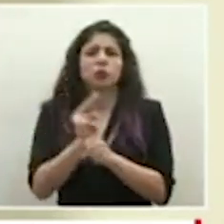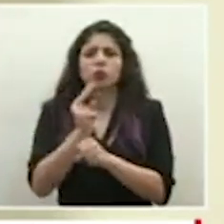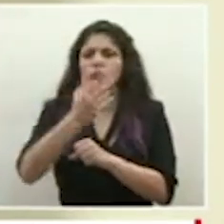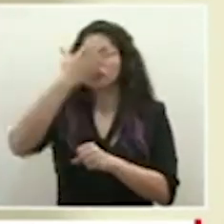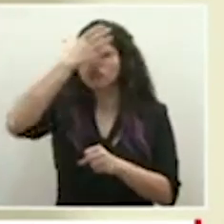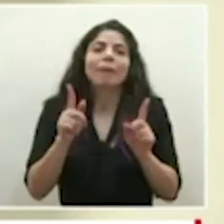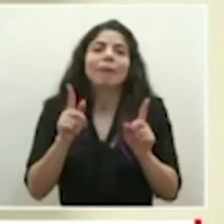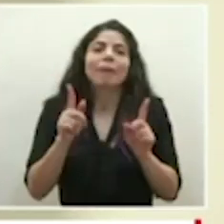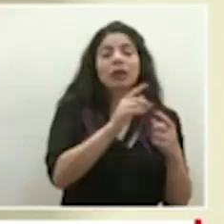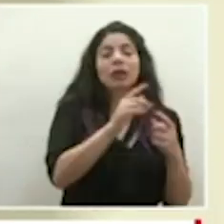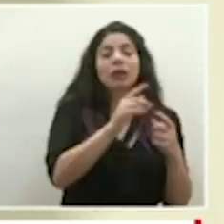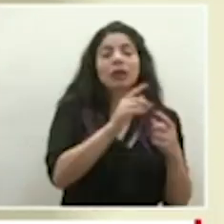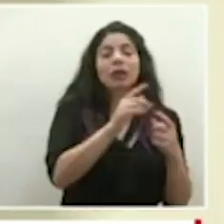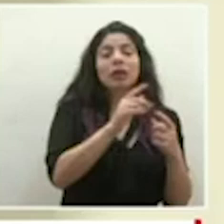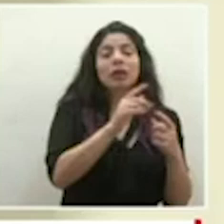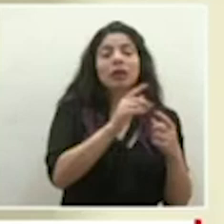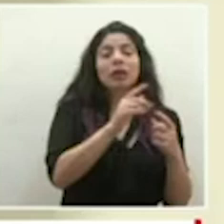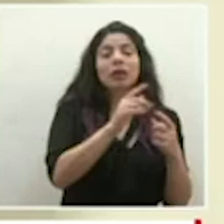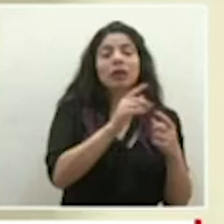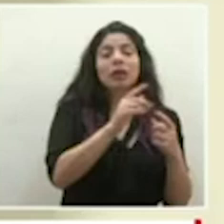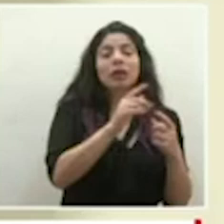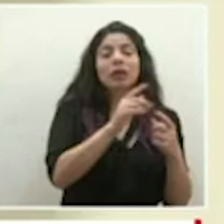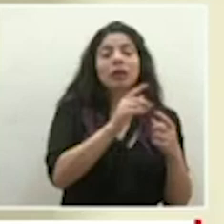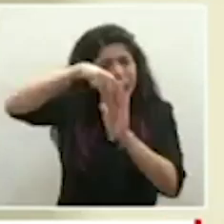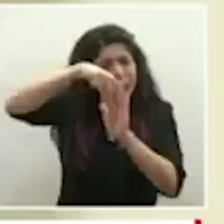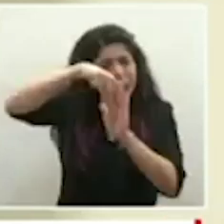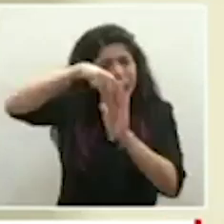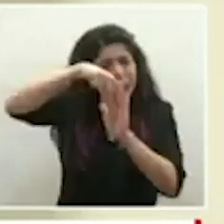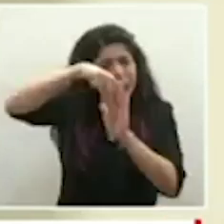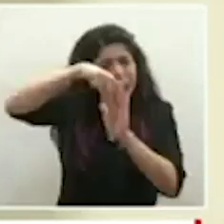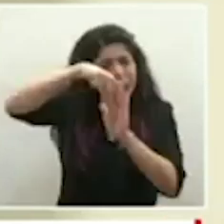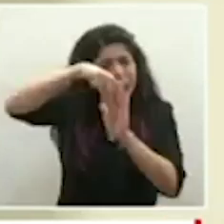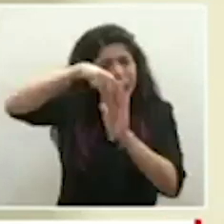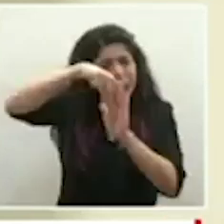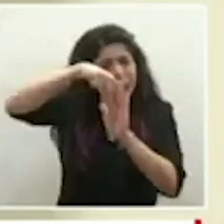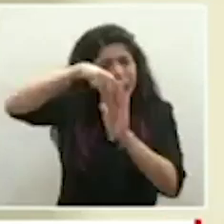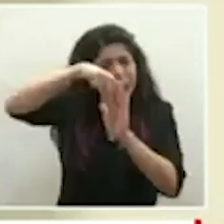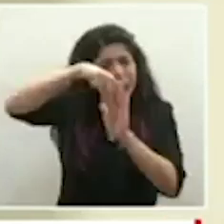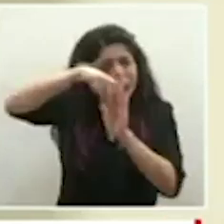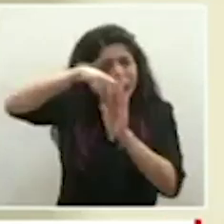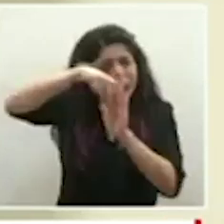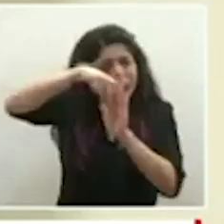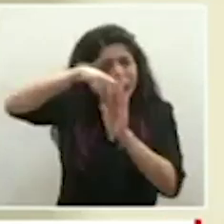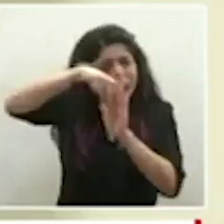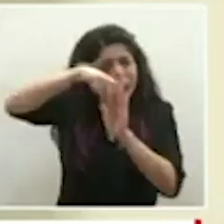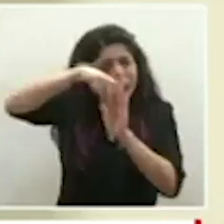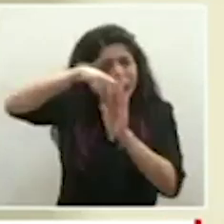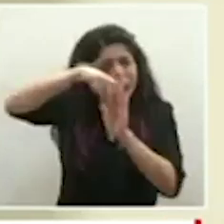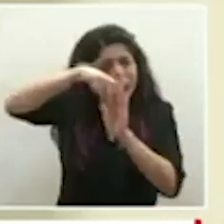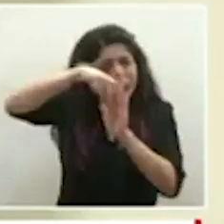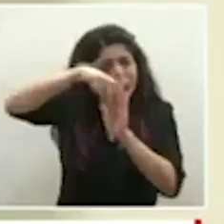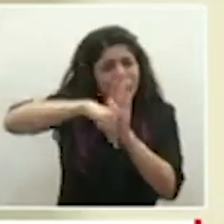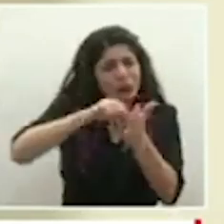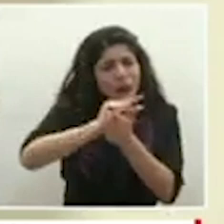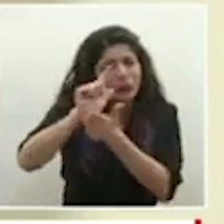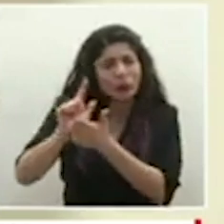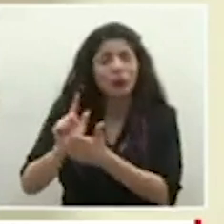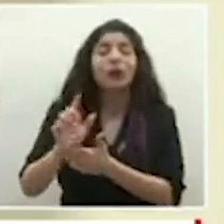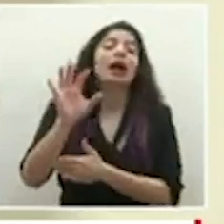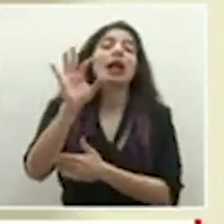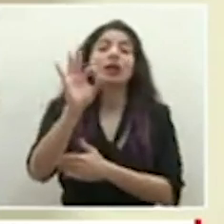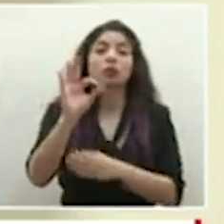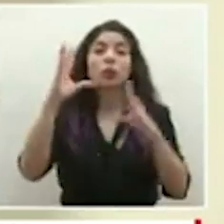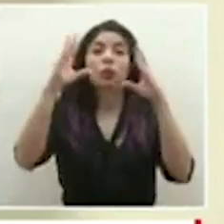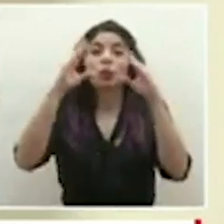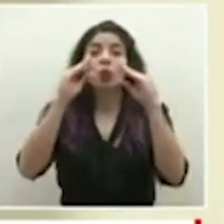equipo de protección personal. Se realizó una limpieza exhaustiva y a partir de las nueve de la noche